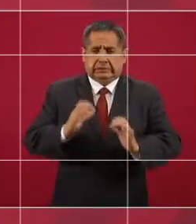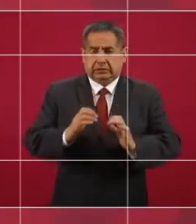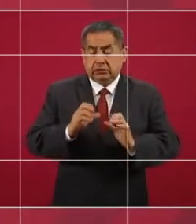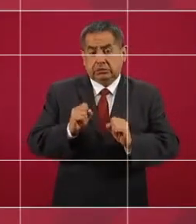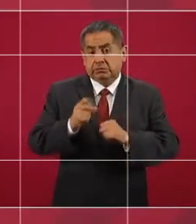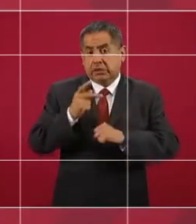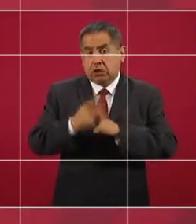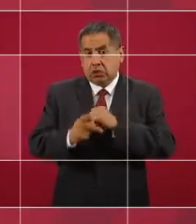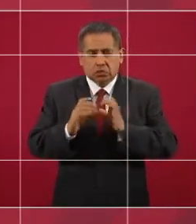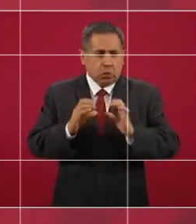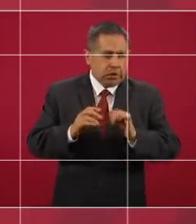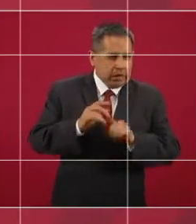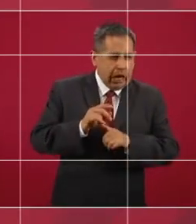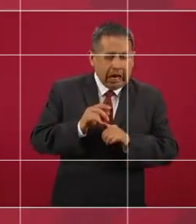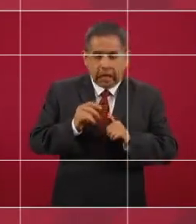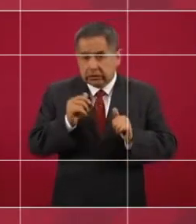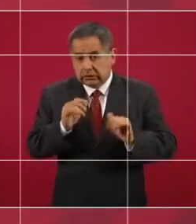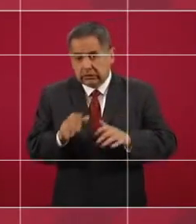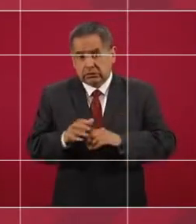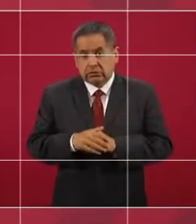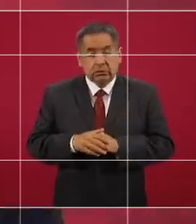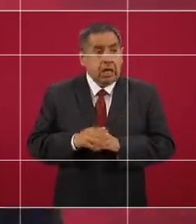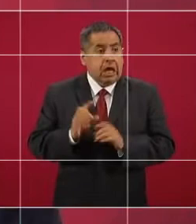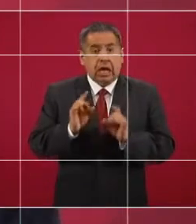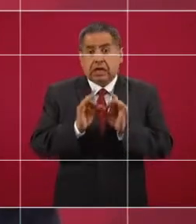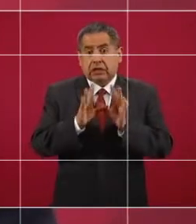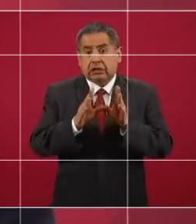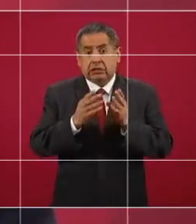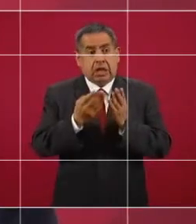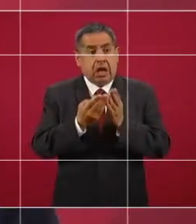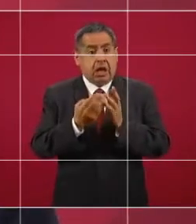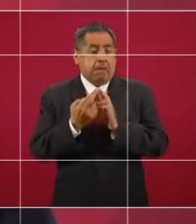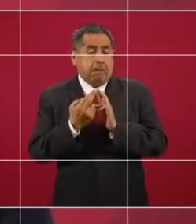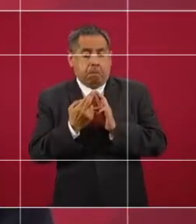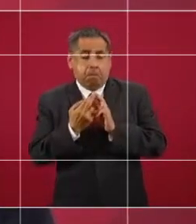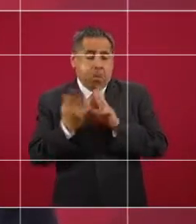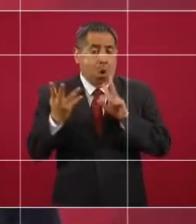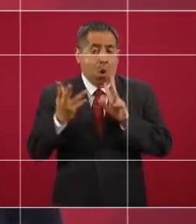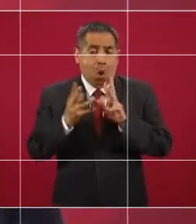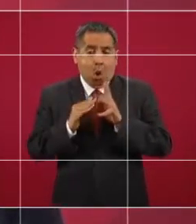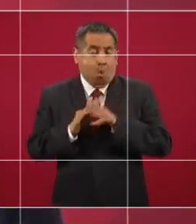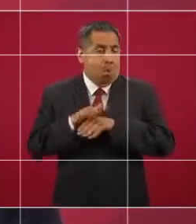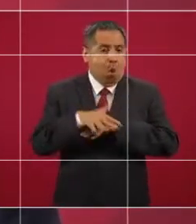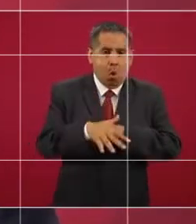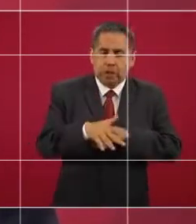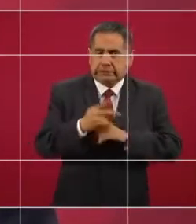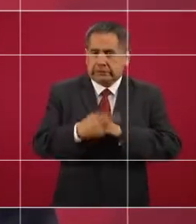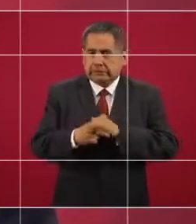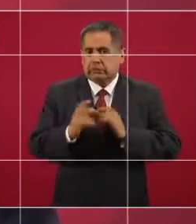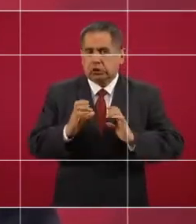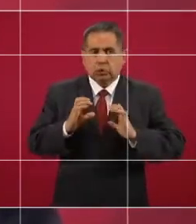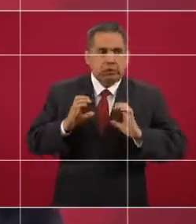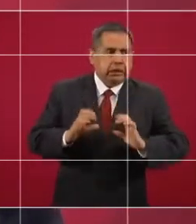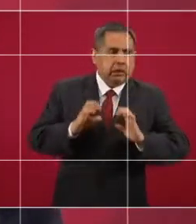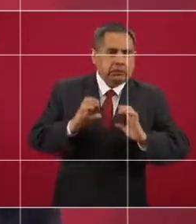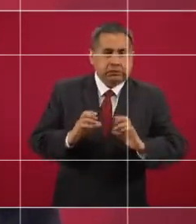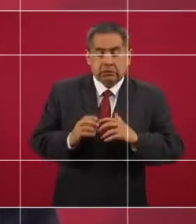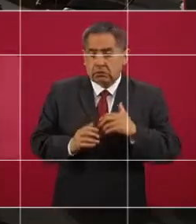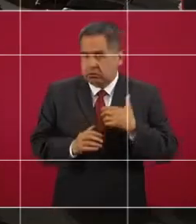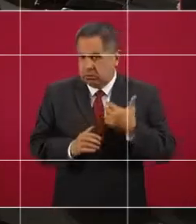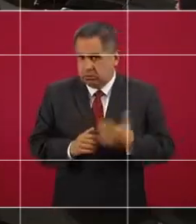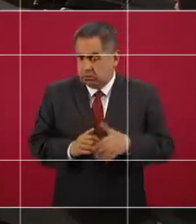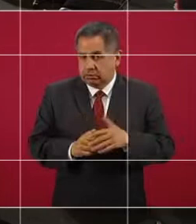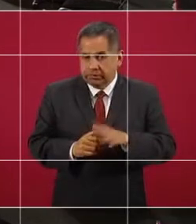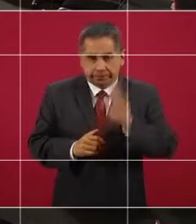riesgoso. Se revienta una presa y... Entonces, sí, los daños son...